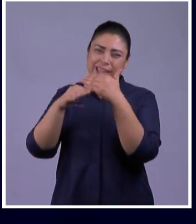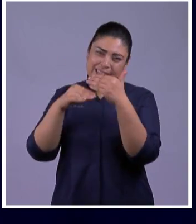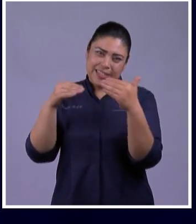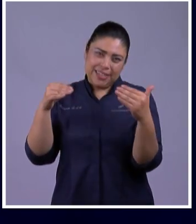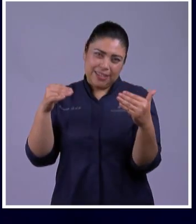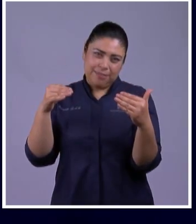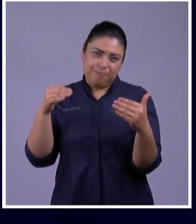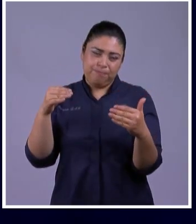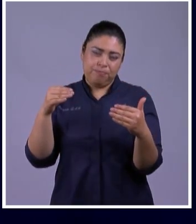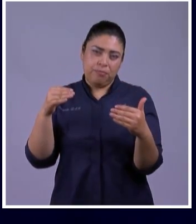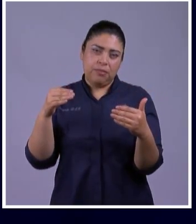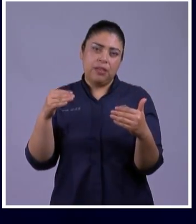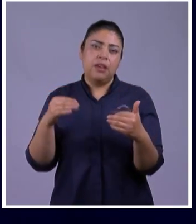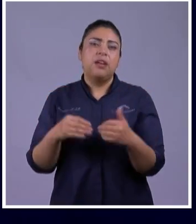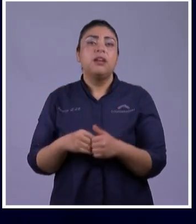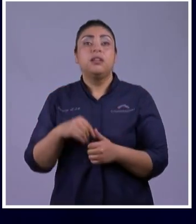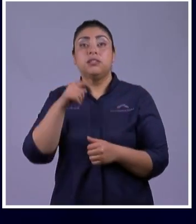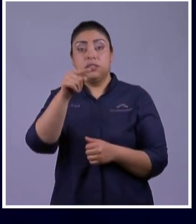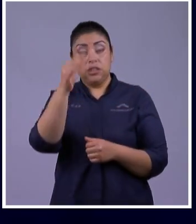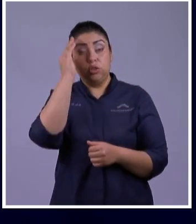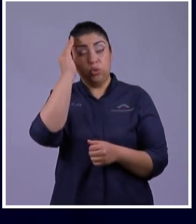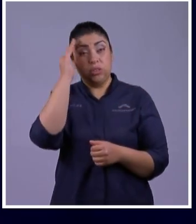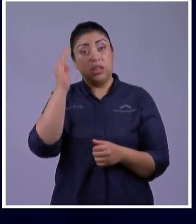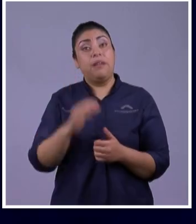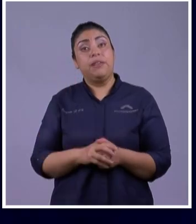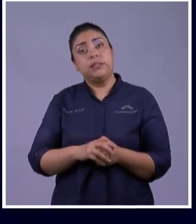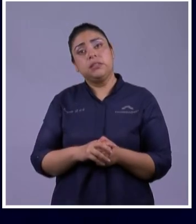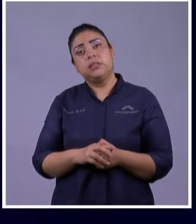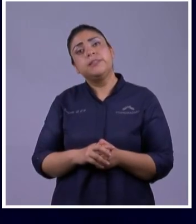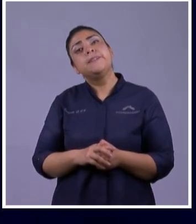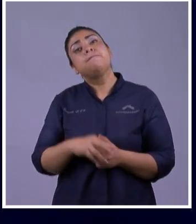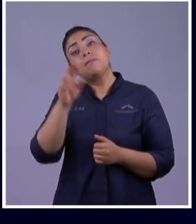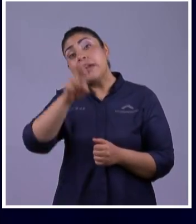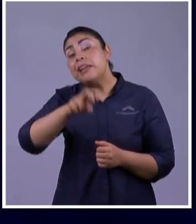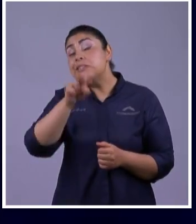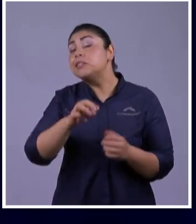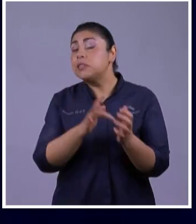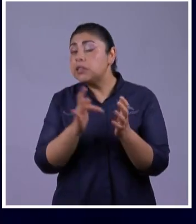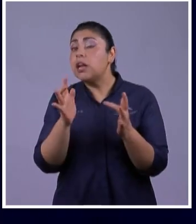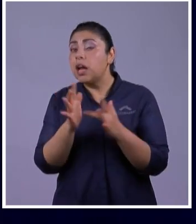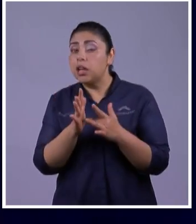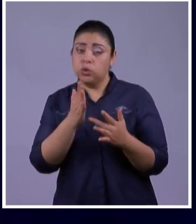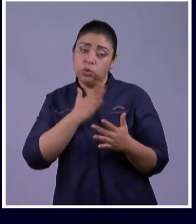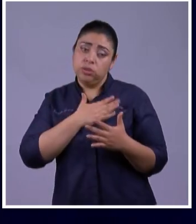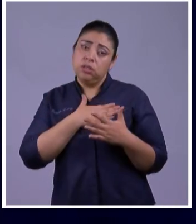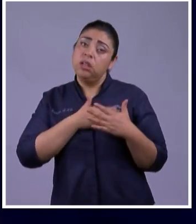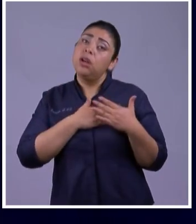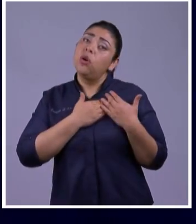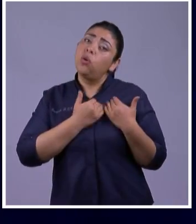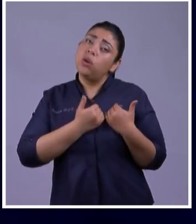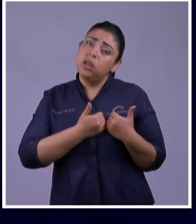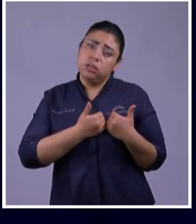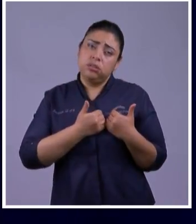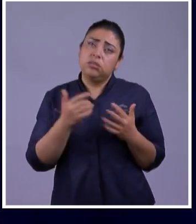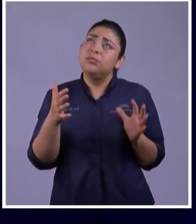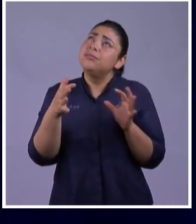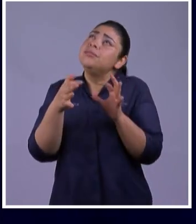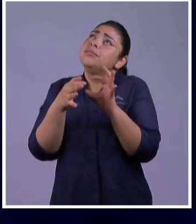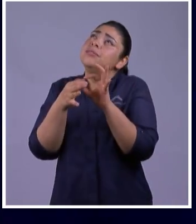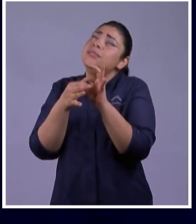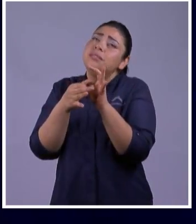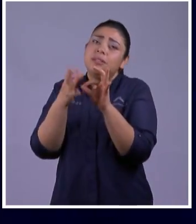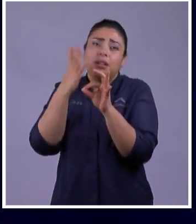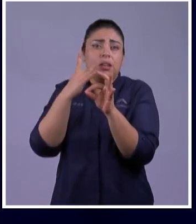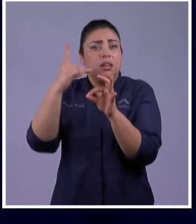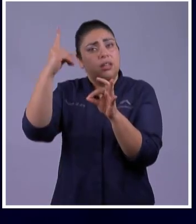Yo Quiero Orar Por Todos Pero Quiero Orar Por Ti Que Necesitas A Jesús En Tu Corazón Reconciliarte Con Dios Te Habías Apartado Es